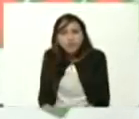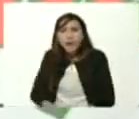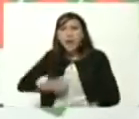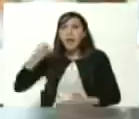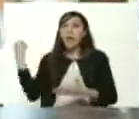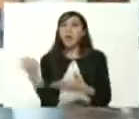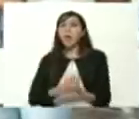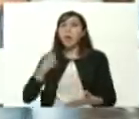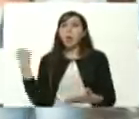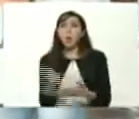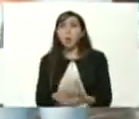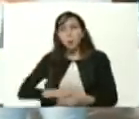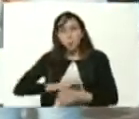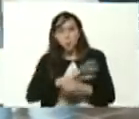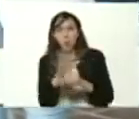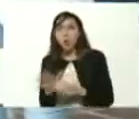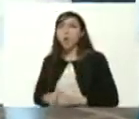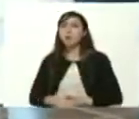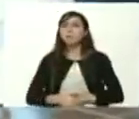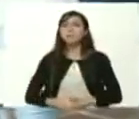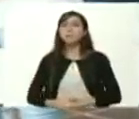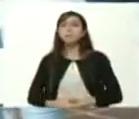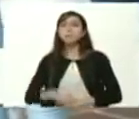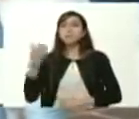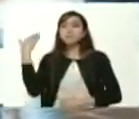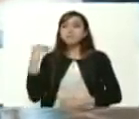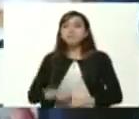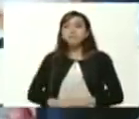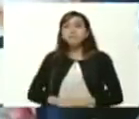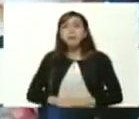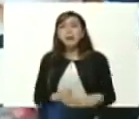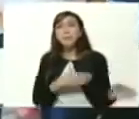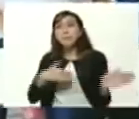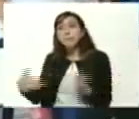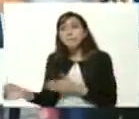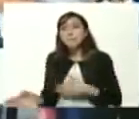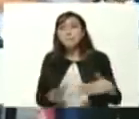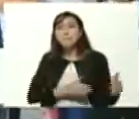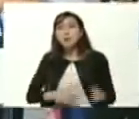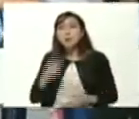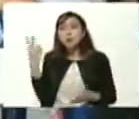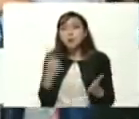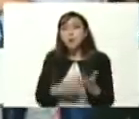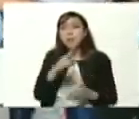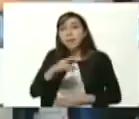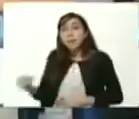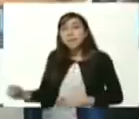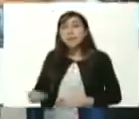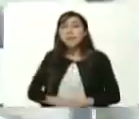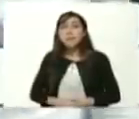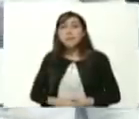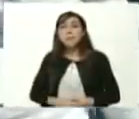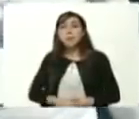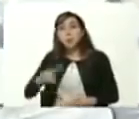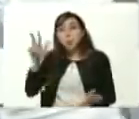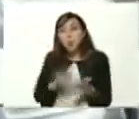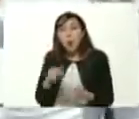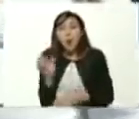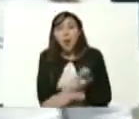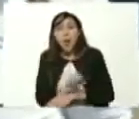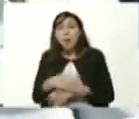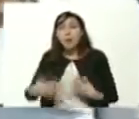lucha contra el COVID-19 desde el pasado mes de marzo de 2020 presidente con el decreto de emergencia